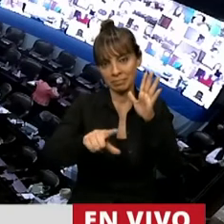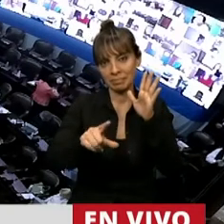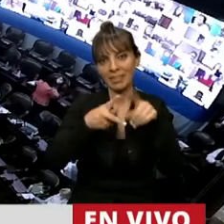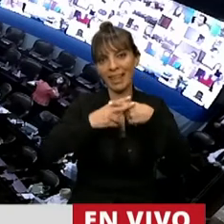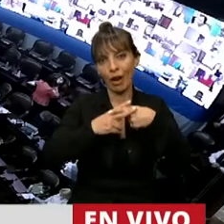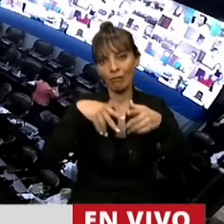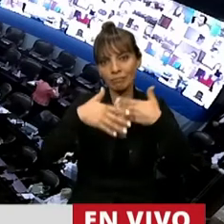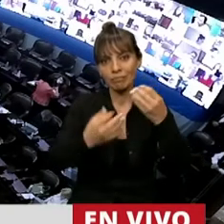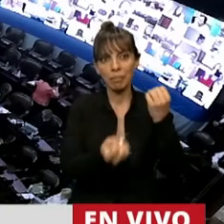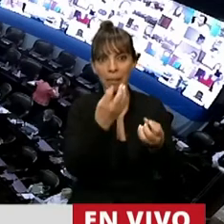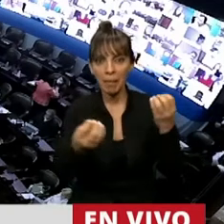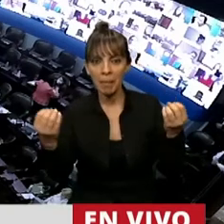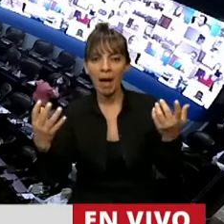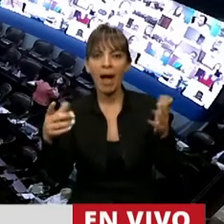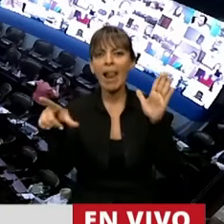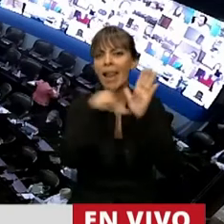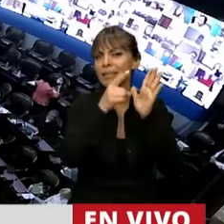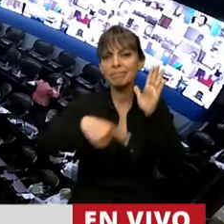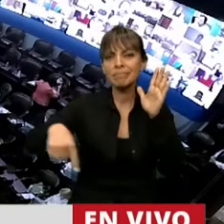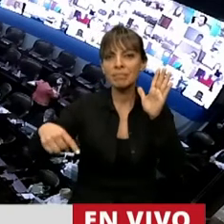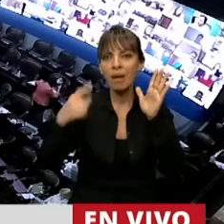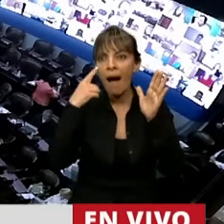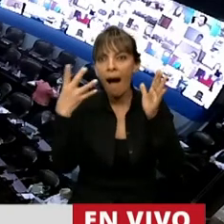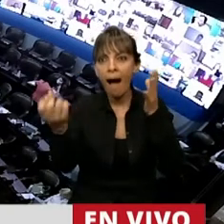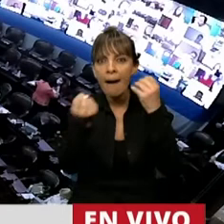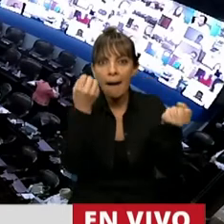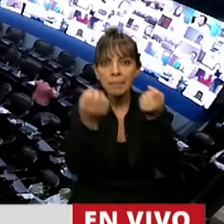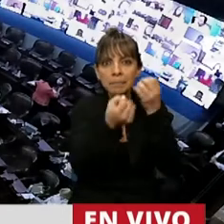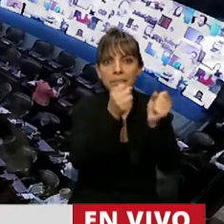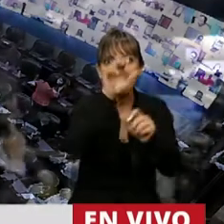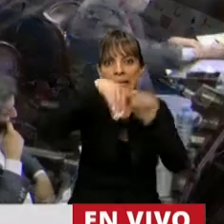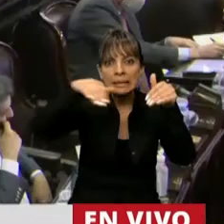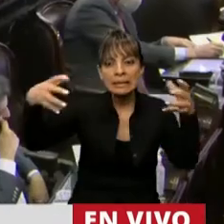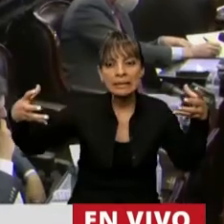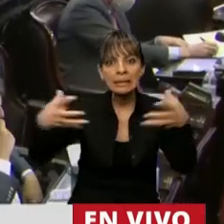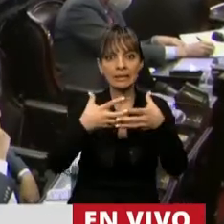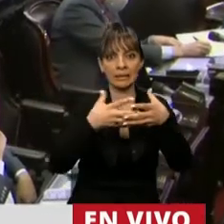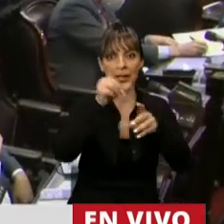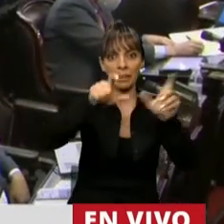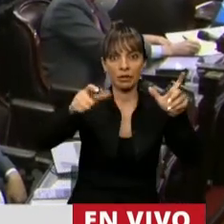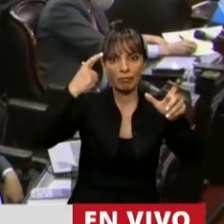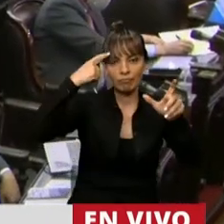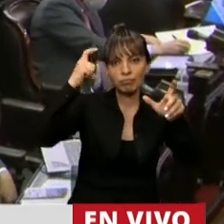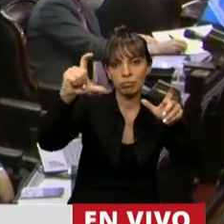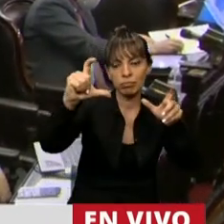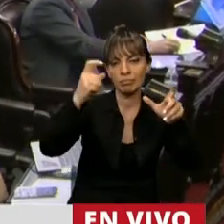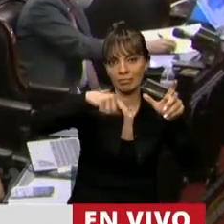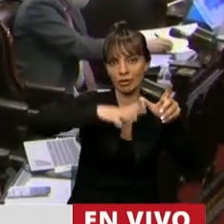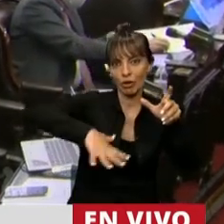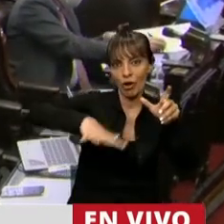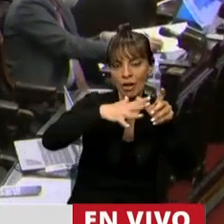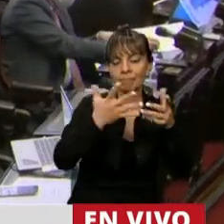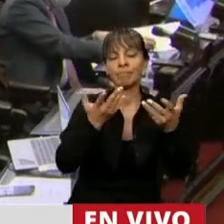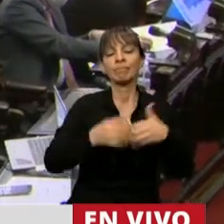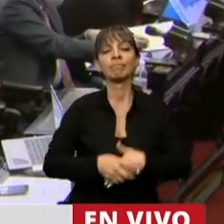leyes que compiten por captar los cerebros de nuestra zona. Y cuando nos metemos